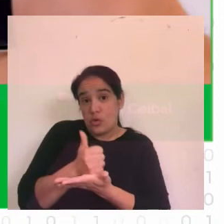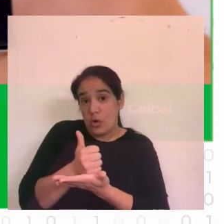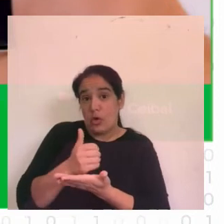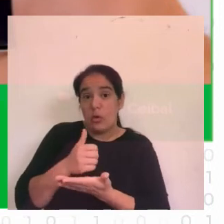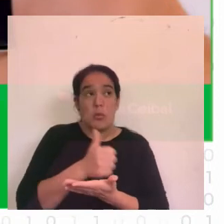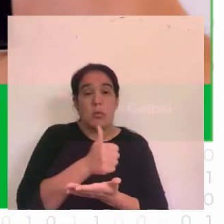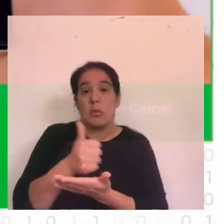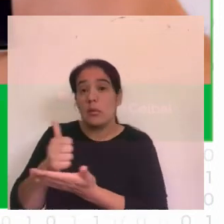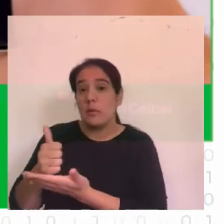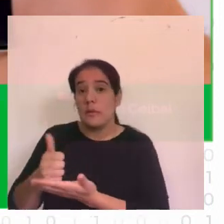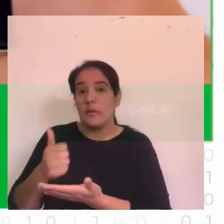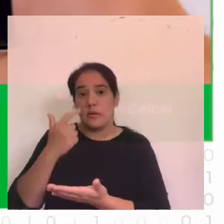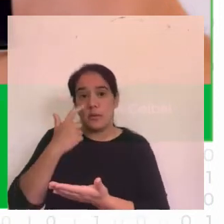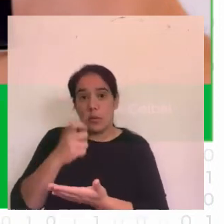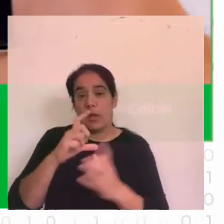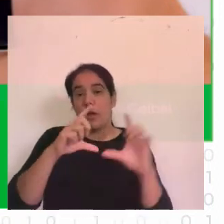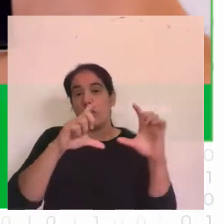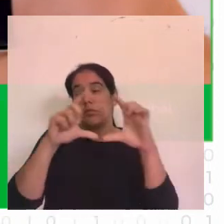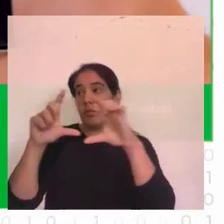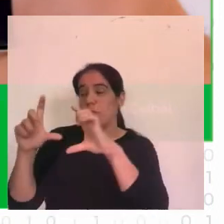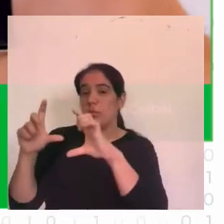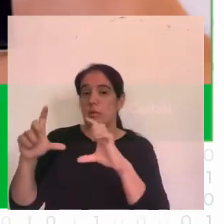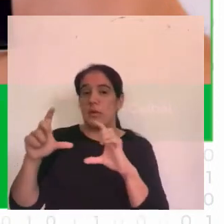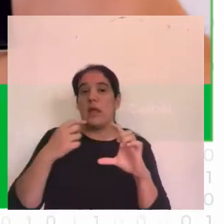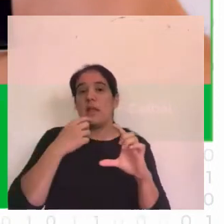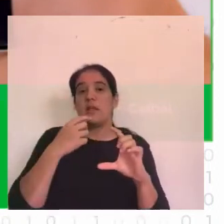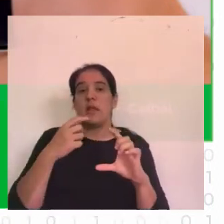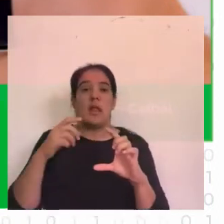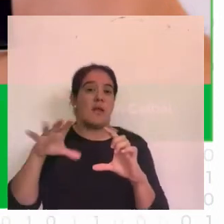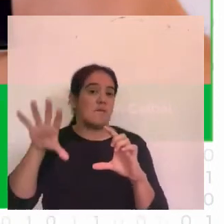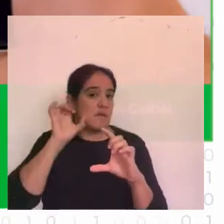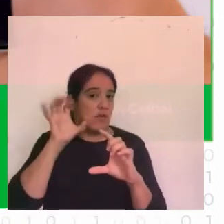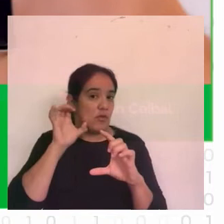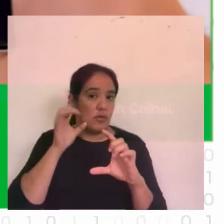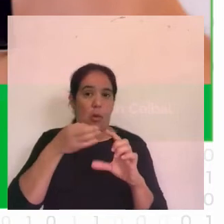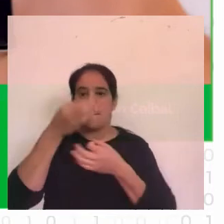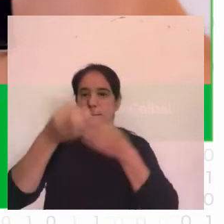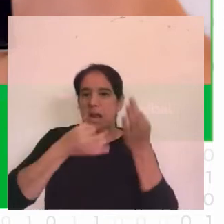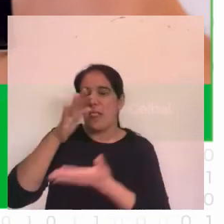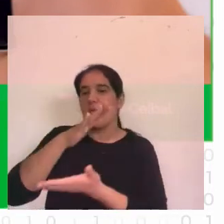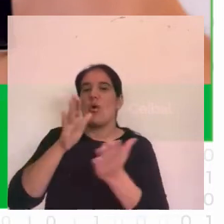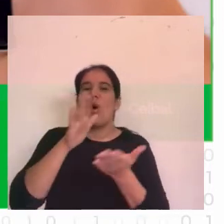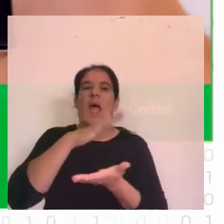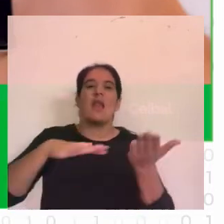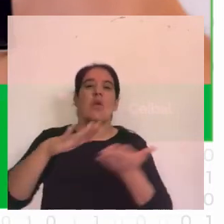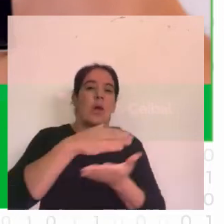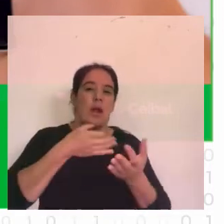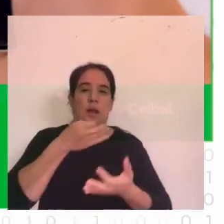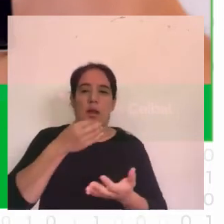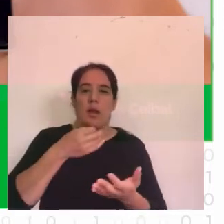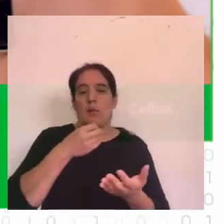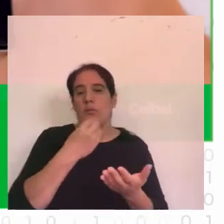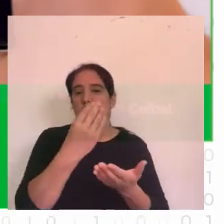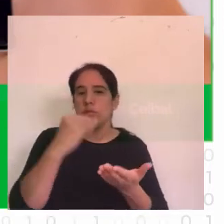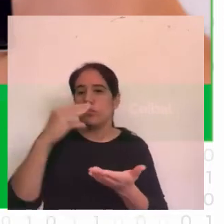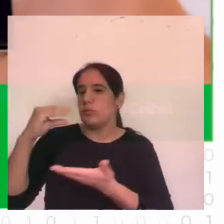ofreciendo la información del contexto a través de voz bueno para eso bueno tuvimos que hacer recabar toda la